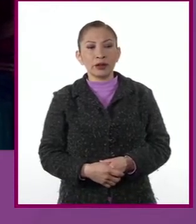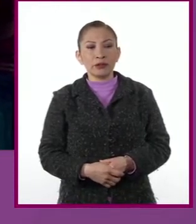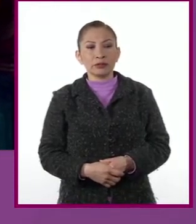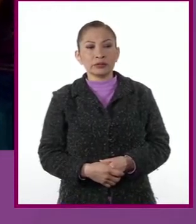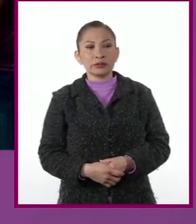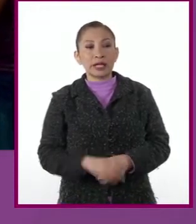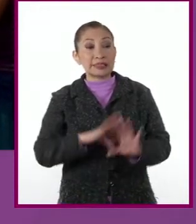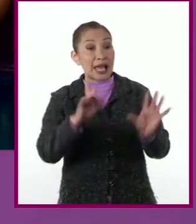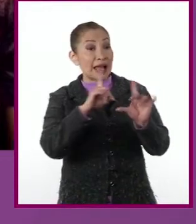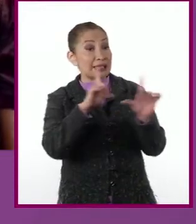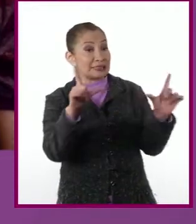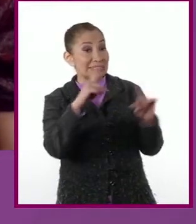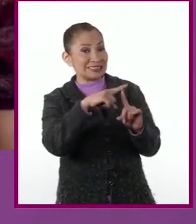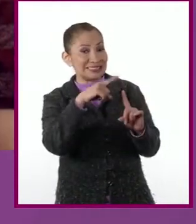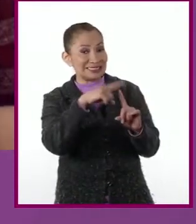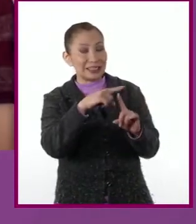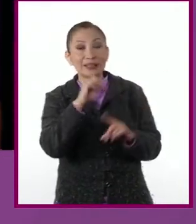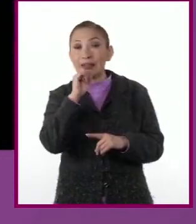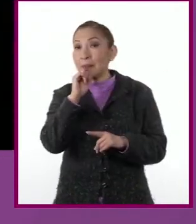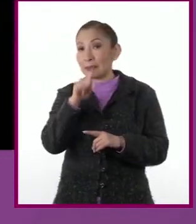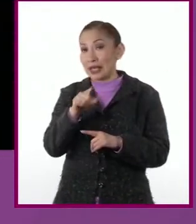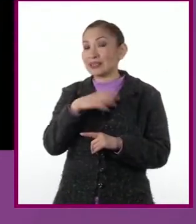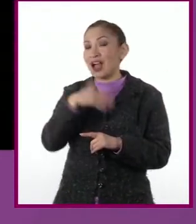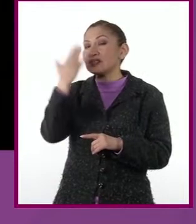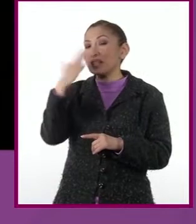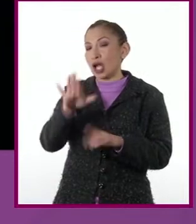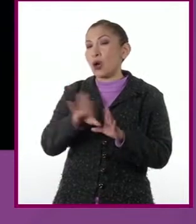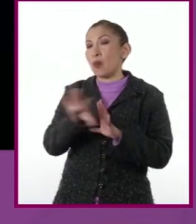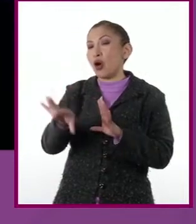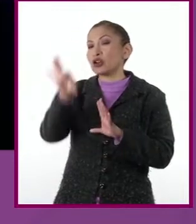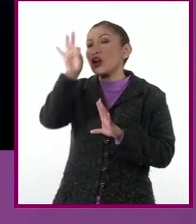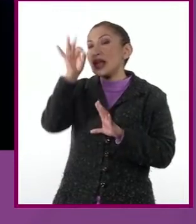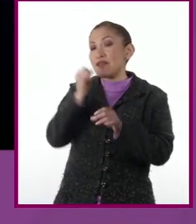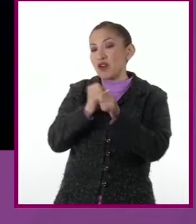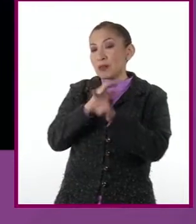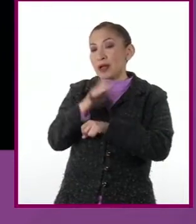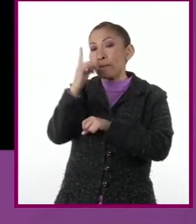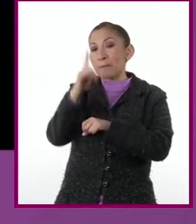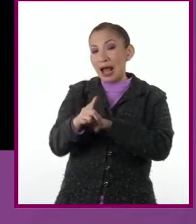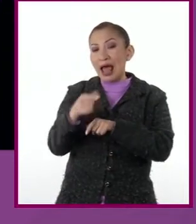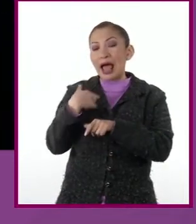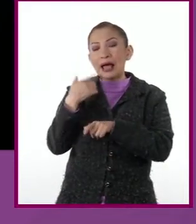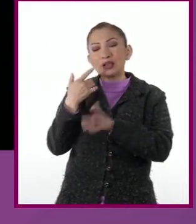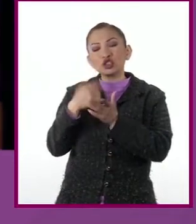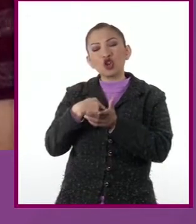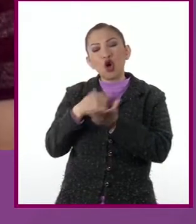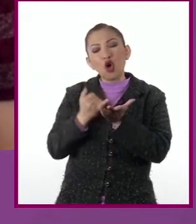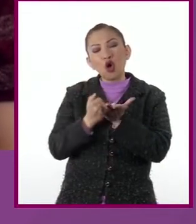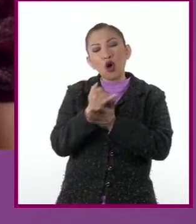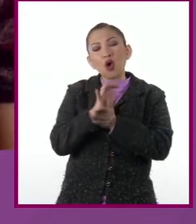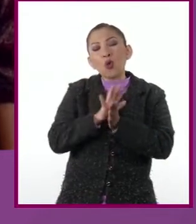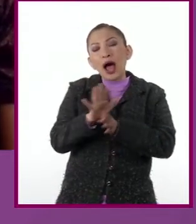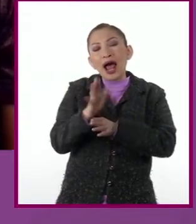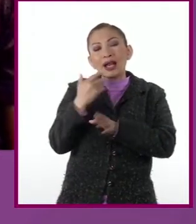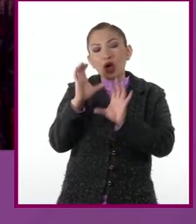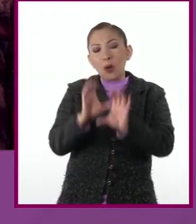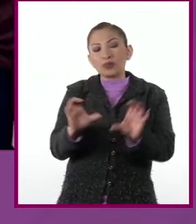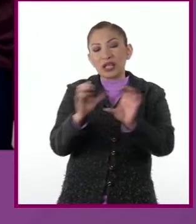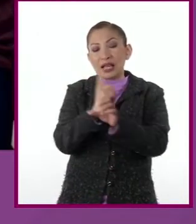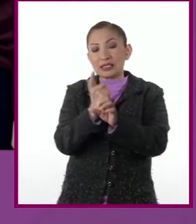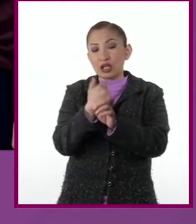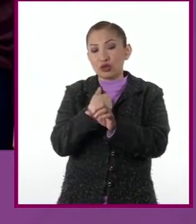Ya quedó lista nuestra tarea. Además, ya sé cómo elegir la información que me servirá para decidir qué carrera relacionada con la computación